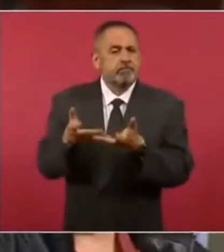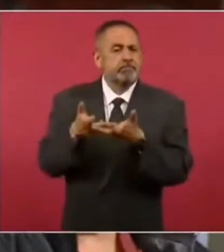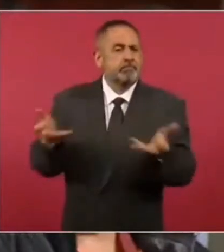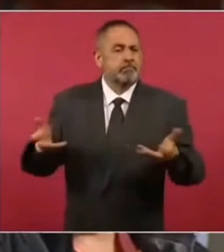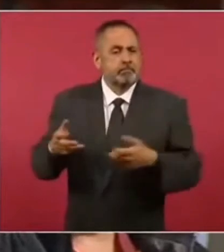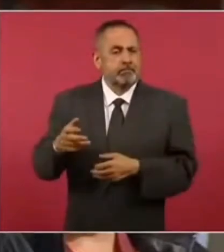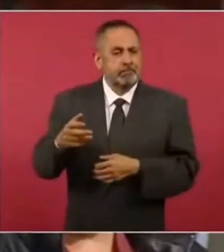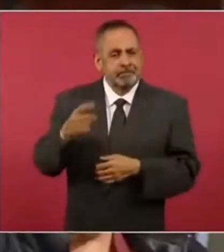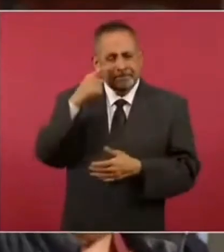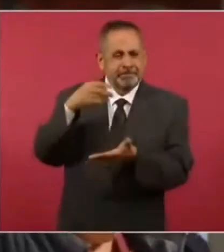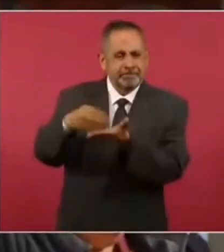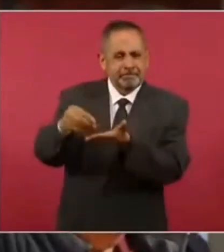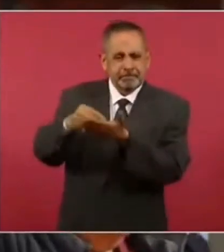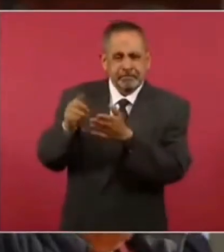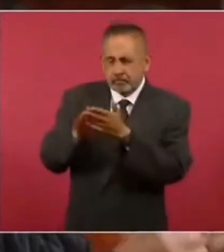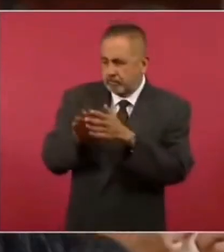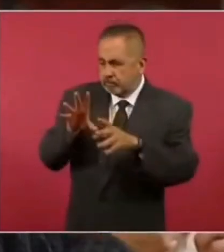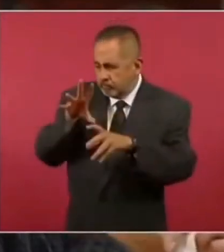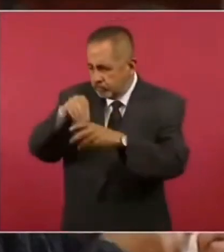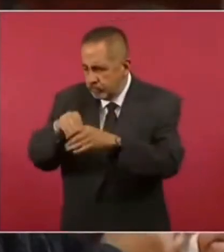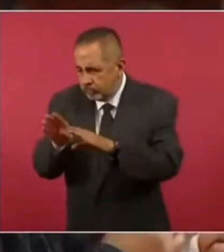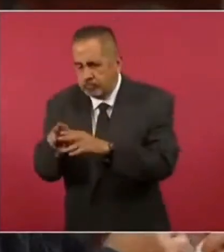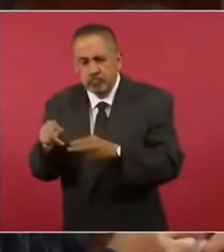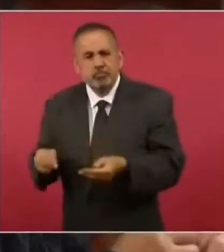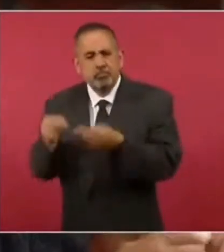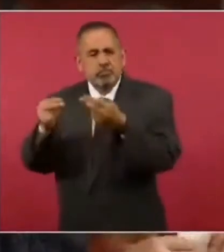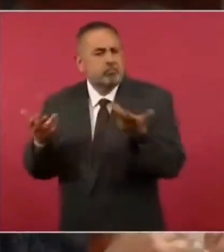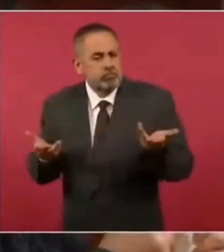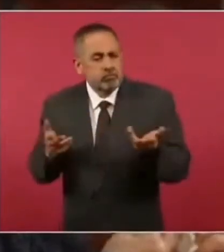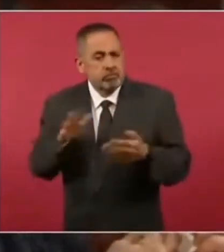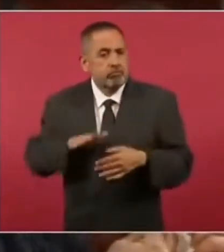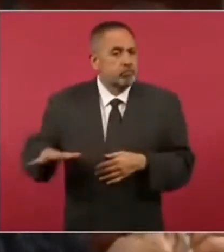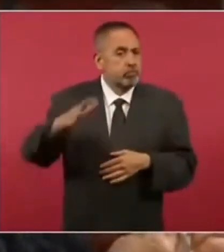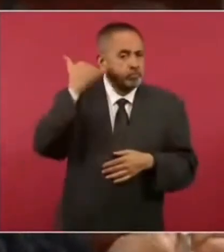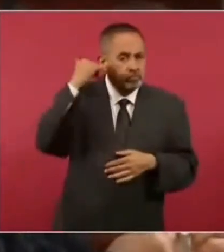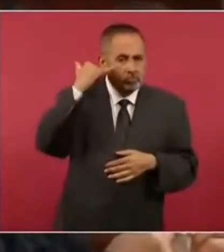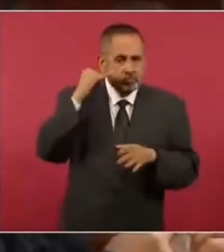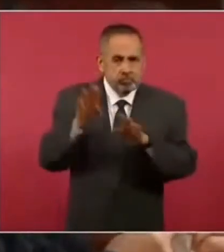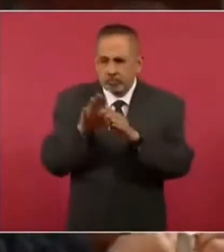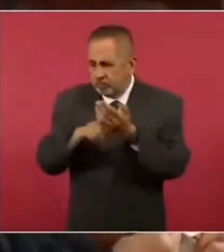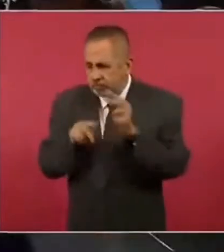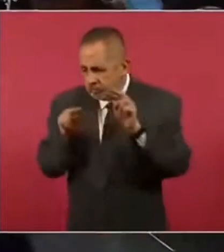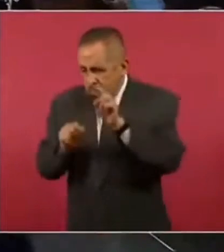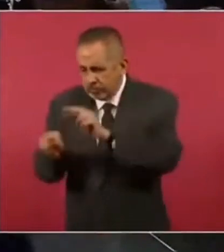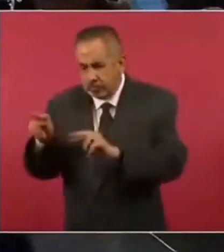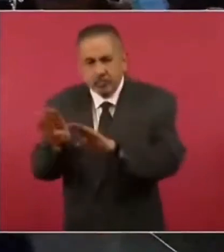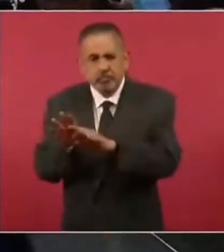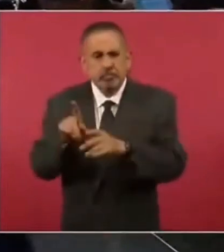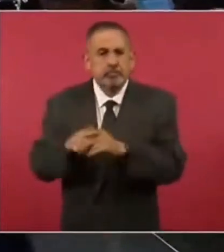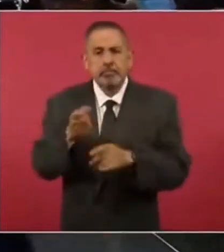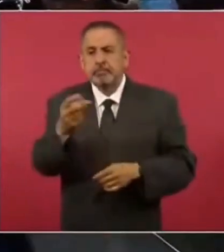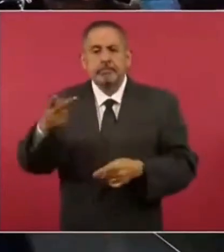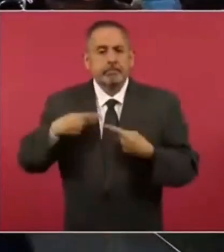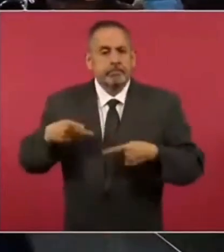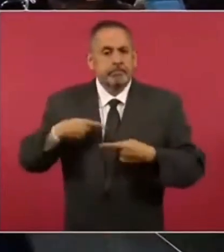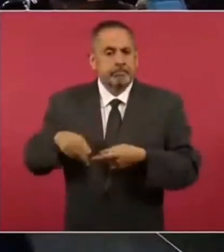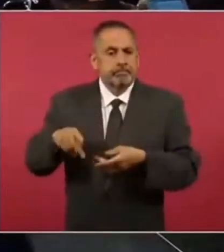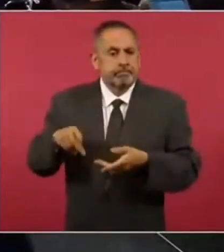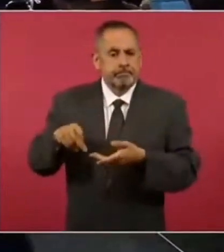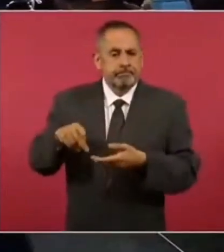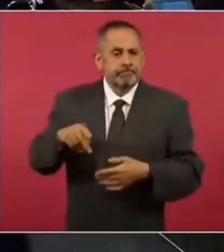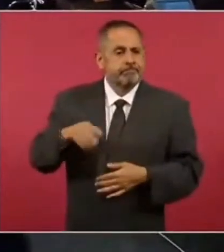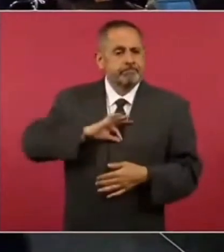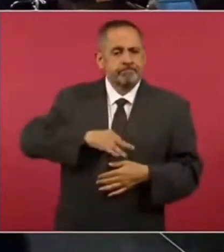En la península de Yucatán se hablaba de una intoxicación de cenotes